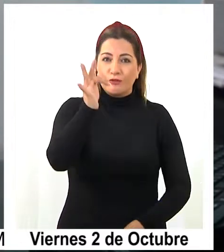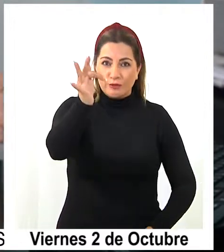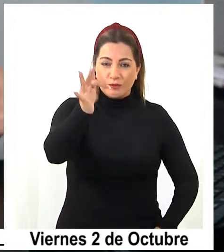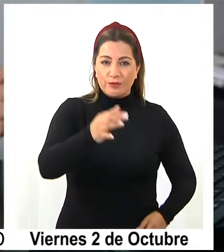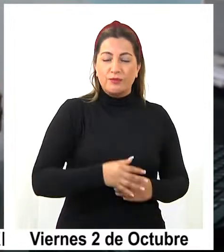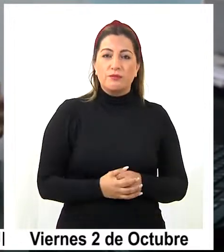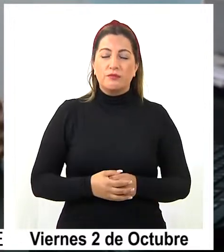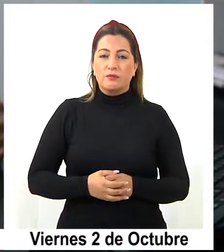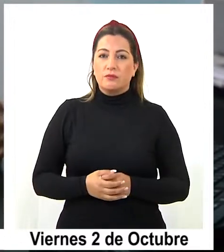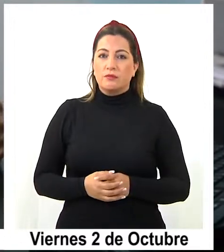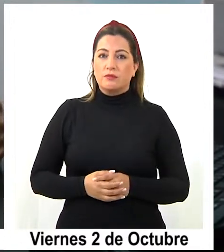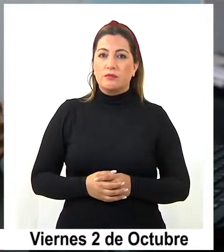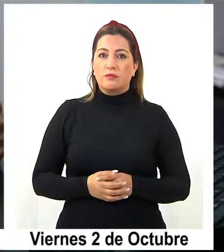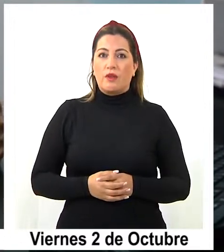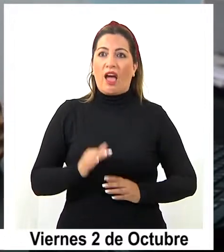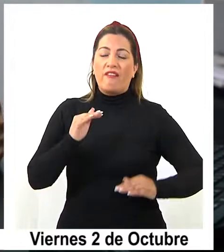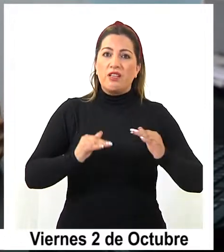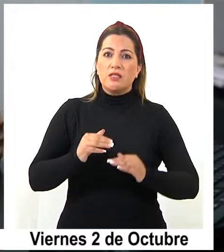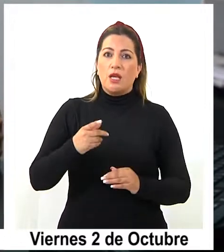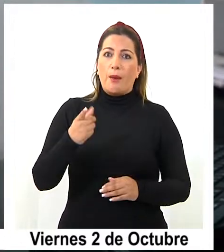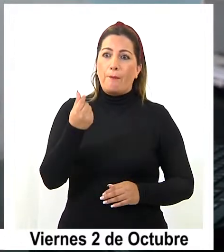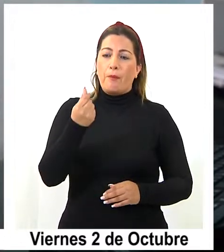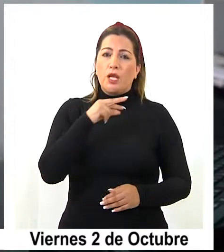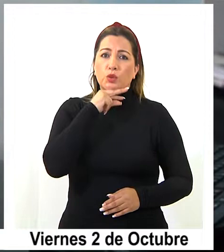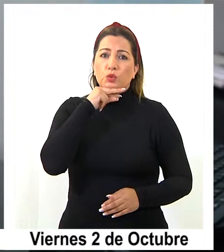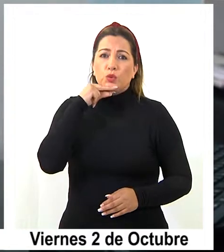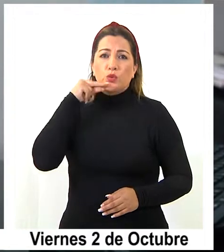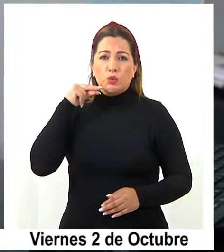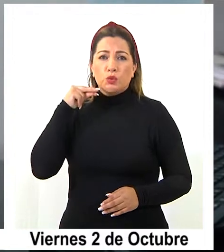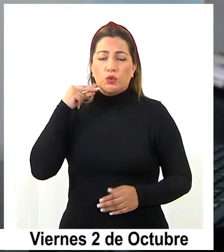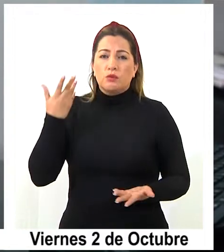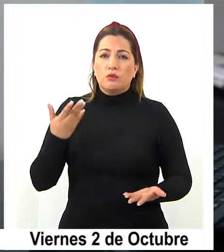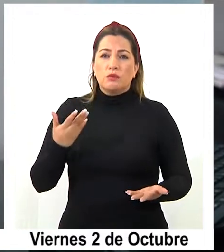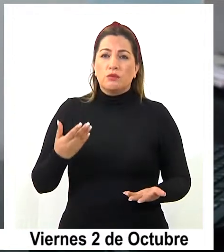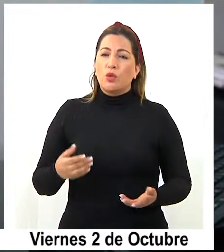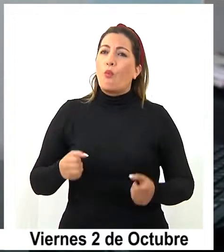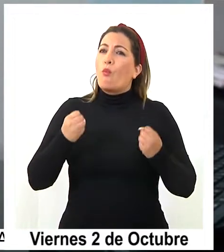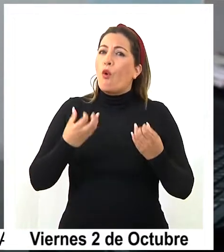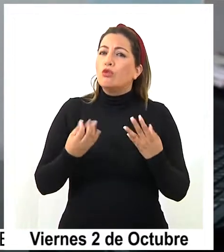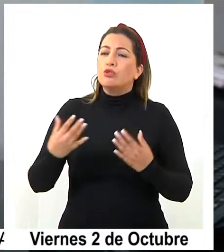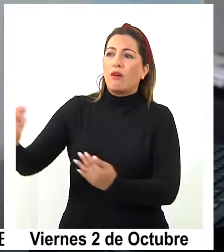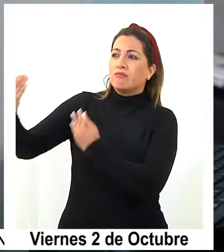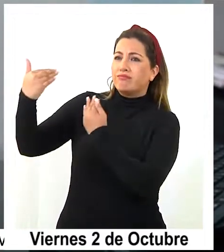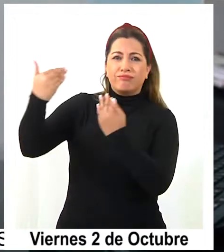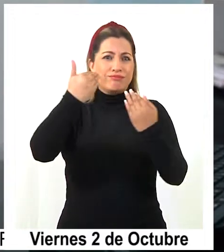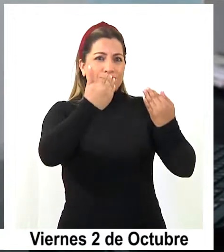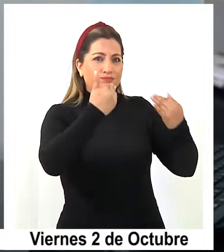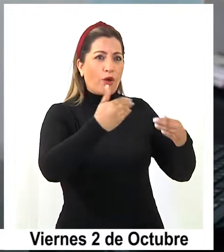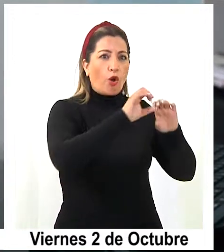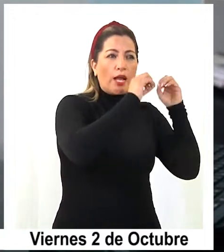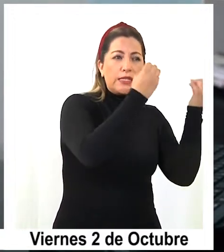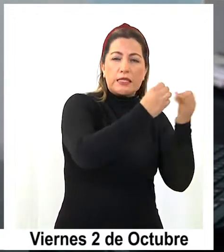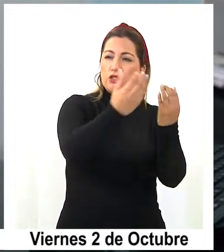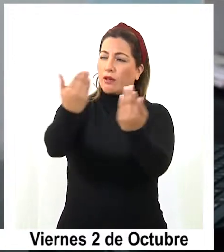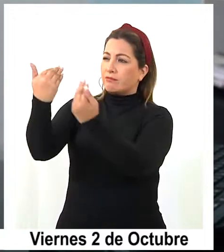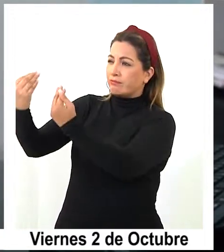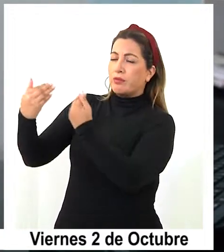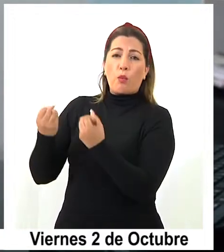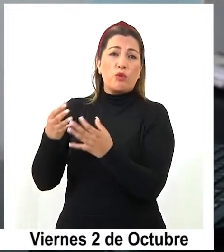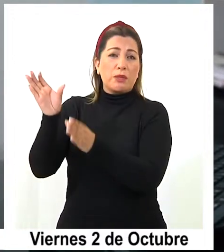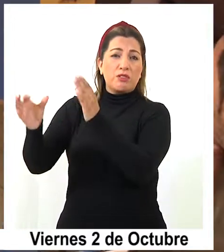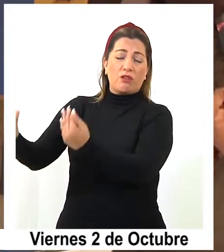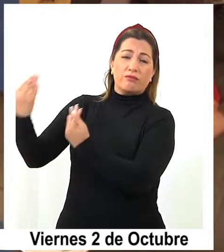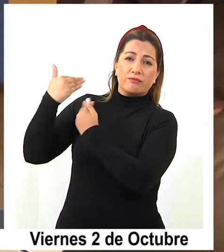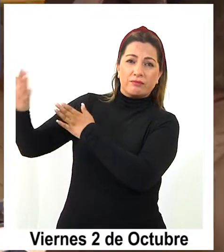Me ha pillado un poco a chaucha, pero ha sido fuerte y feroz el apoyo que ha recibido de muchas organizaciones y de tantas personas